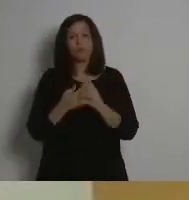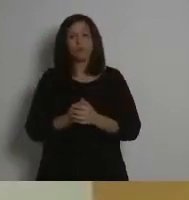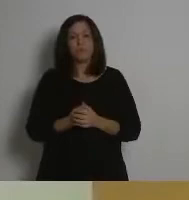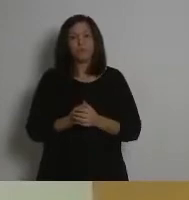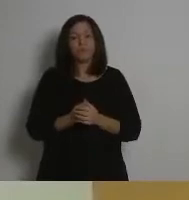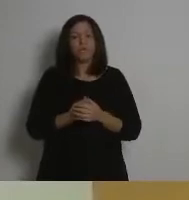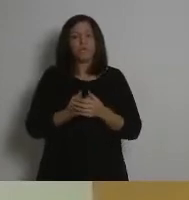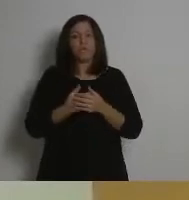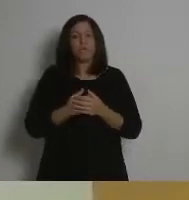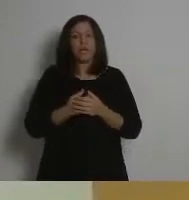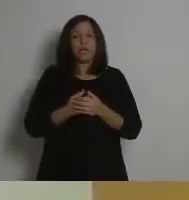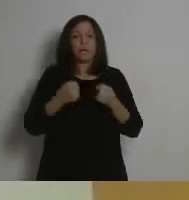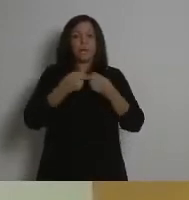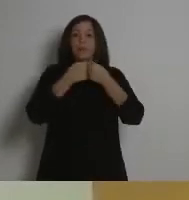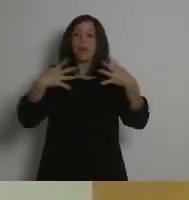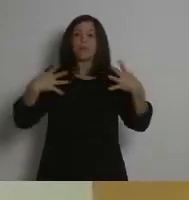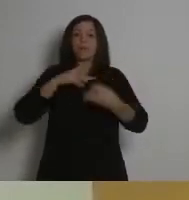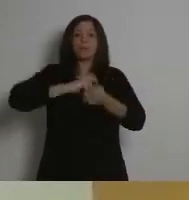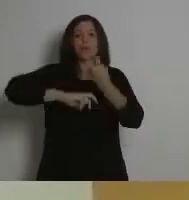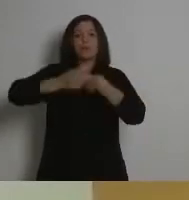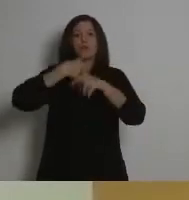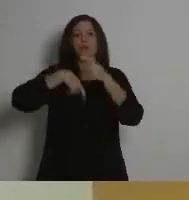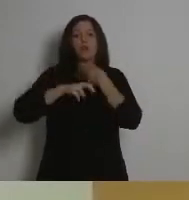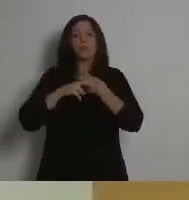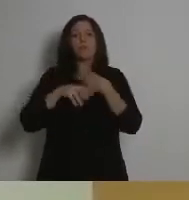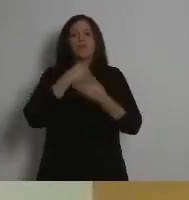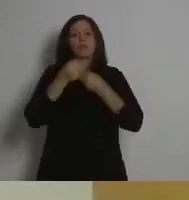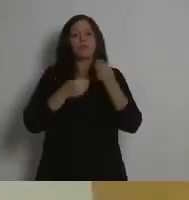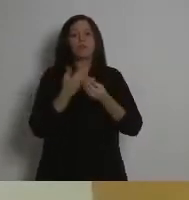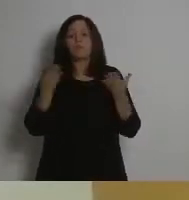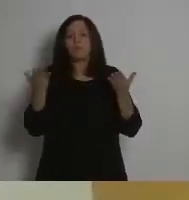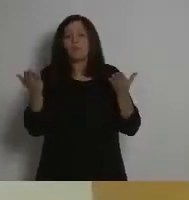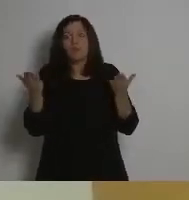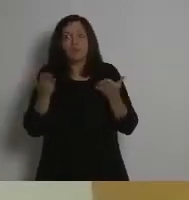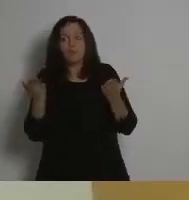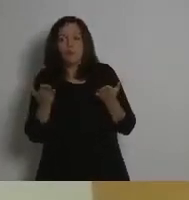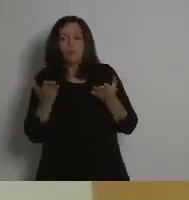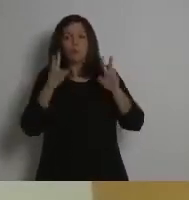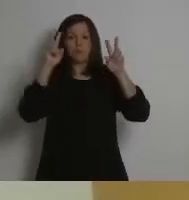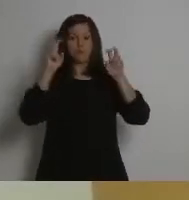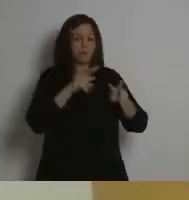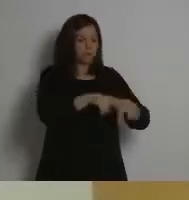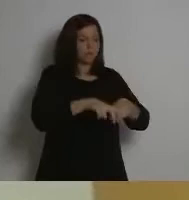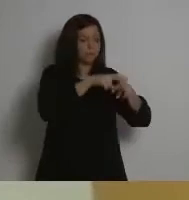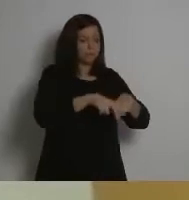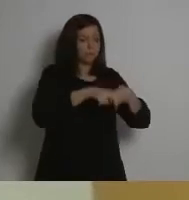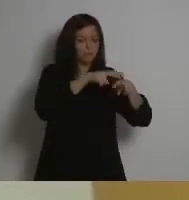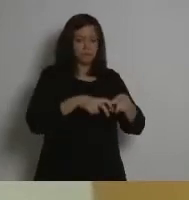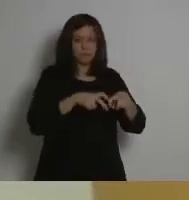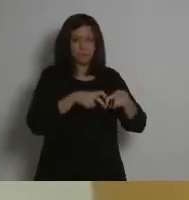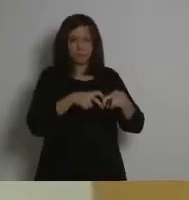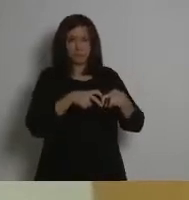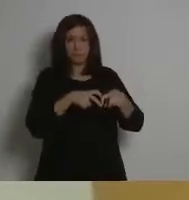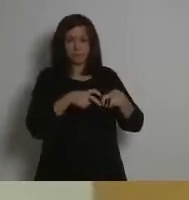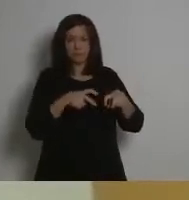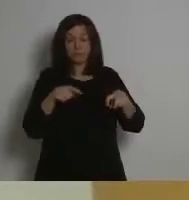¿Qué debemos hacer para que las energías renovables no compitan por el territorio fértil con la actividad agraria?